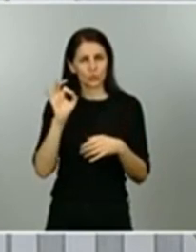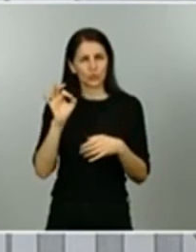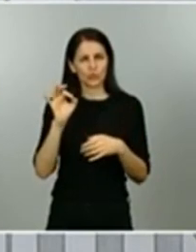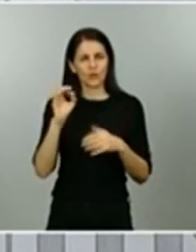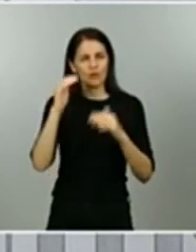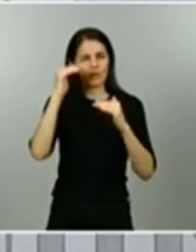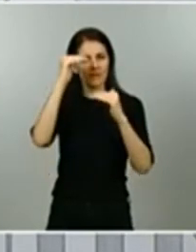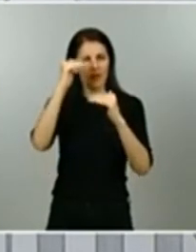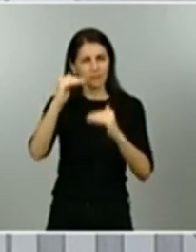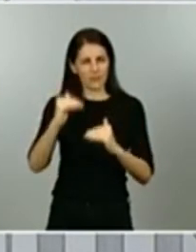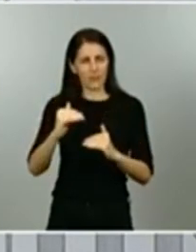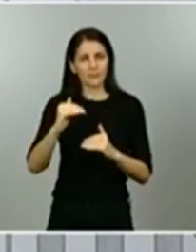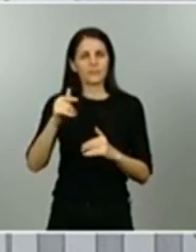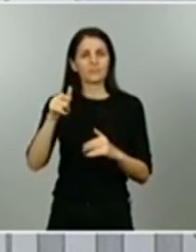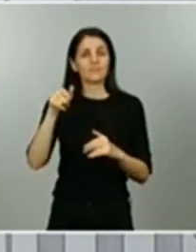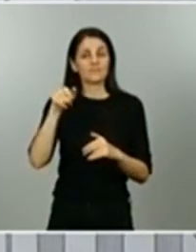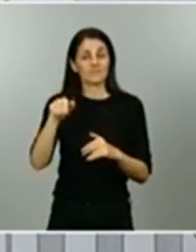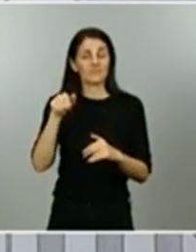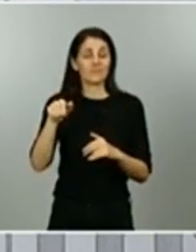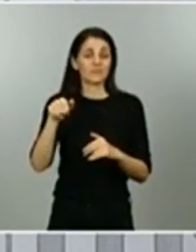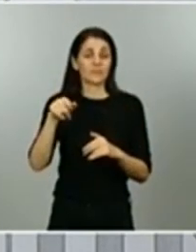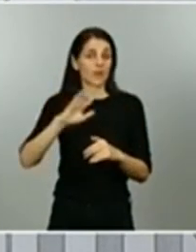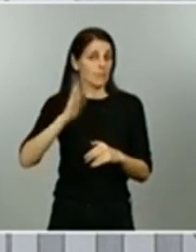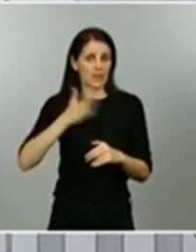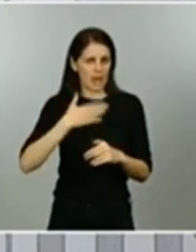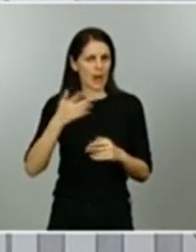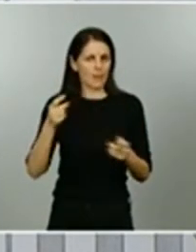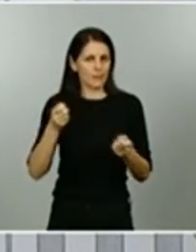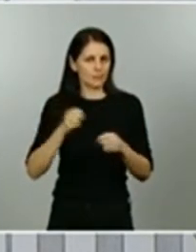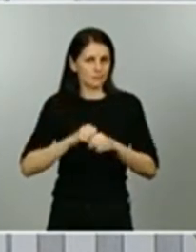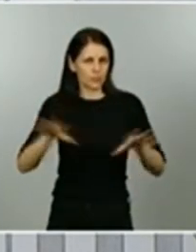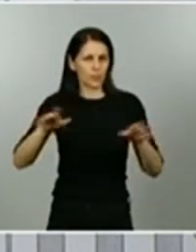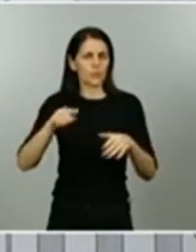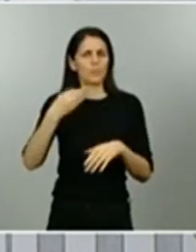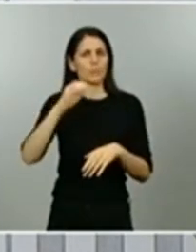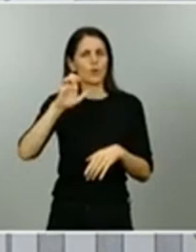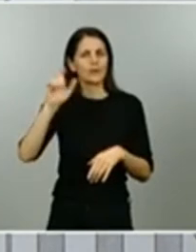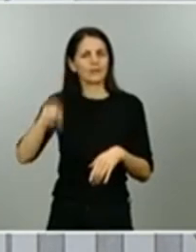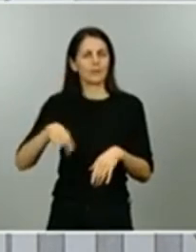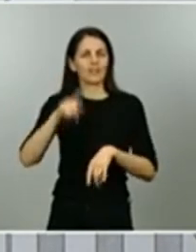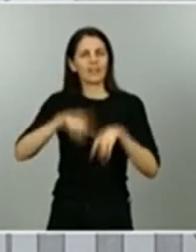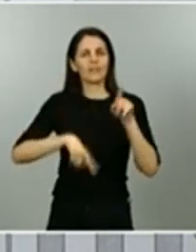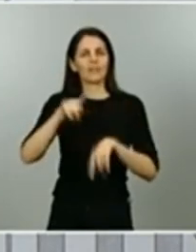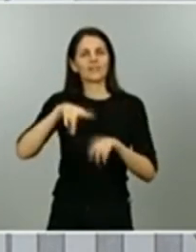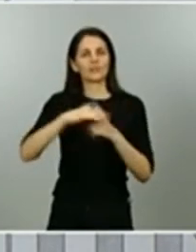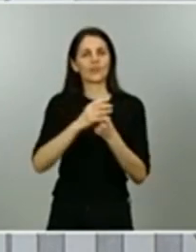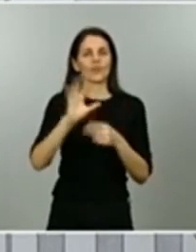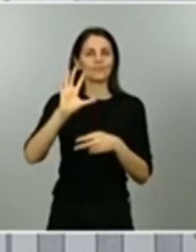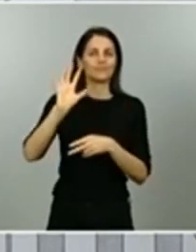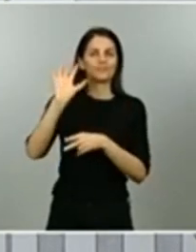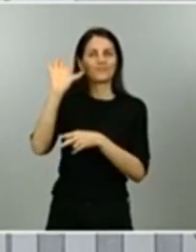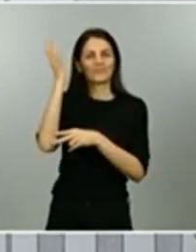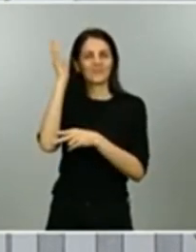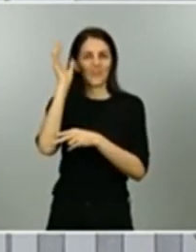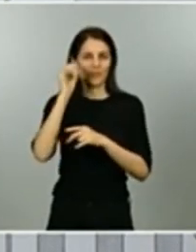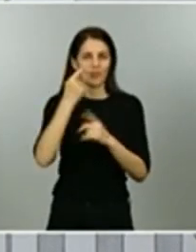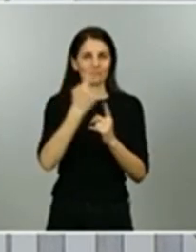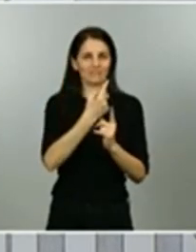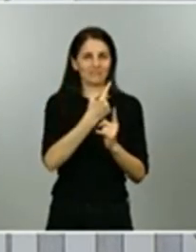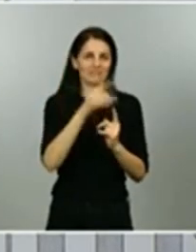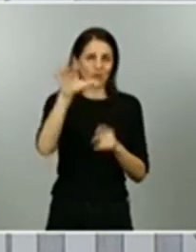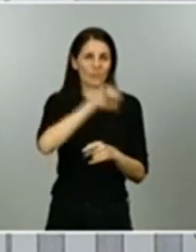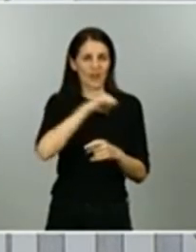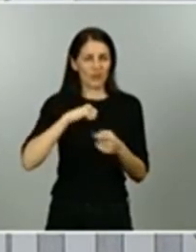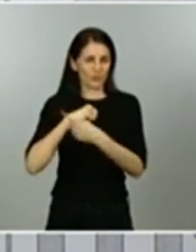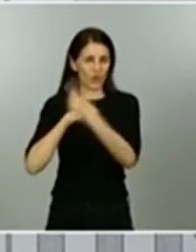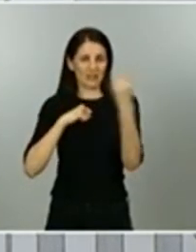condiciones climatológicas de cada comunidad autónoma con unos intervalos de tiempo bueno ha habido muchas comunidades que nos han hecho llegar la circunstancia